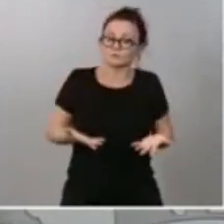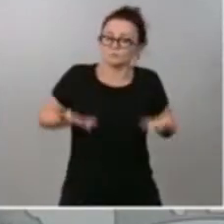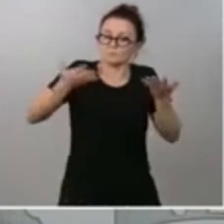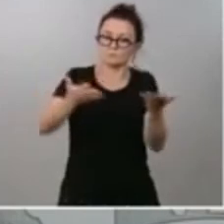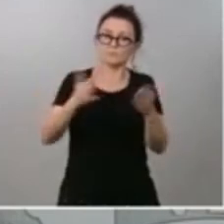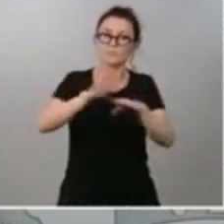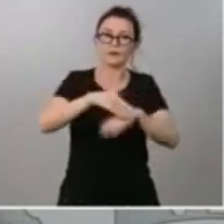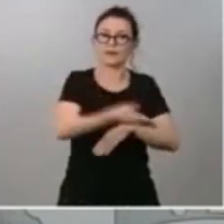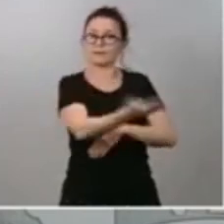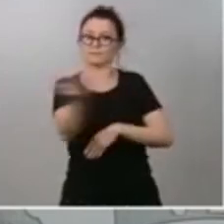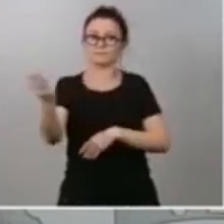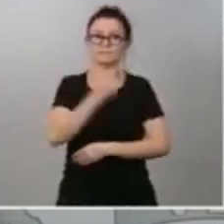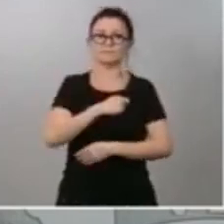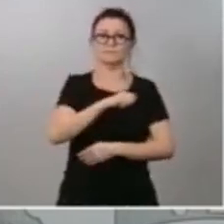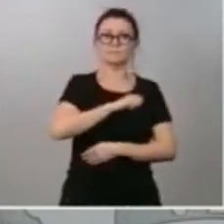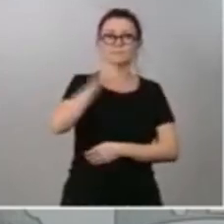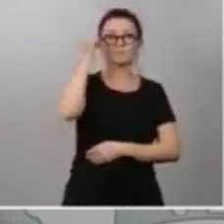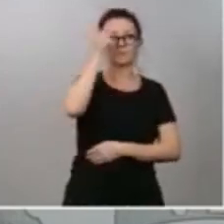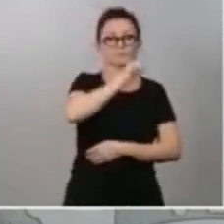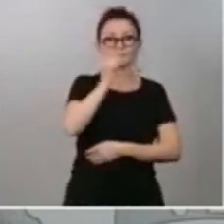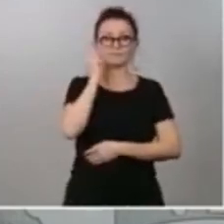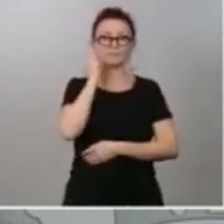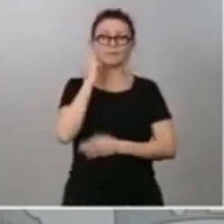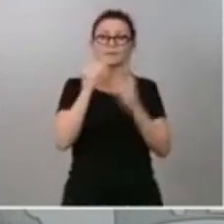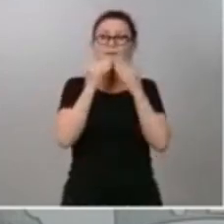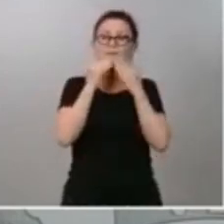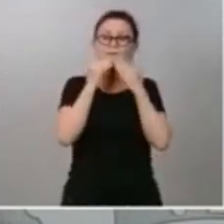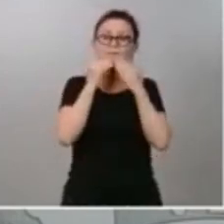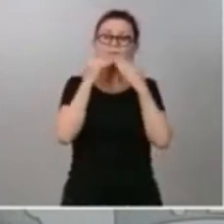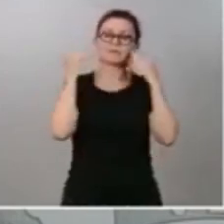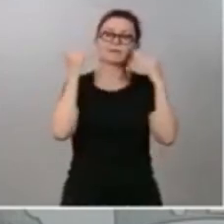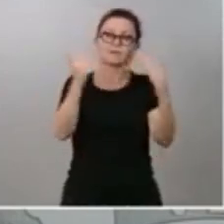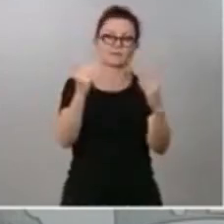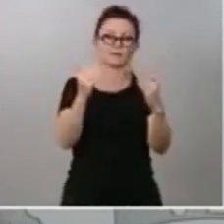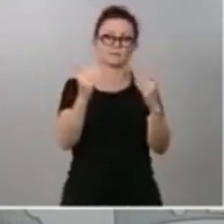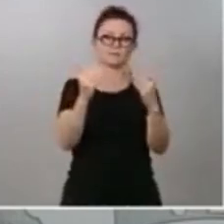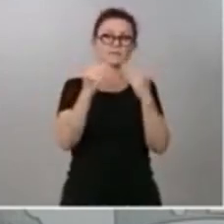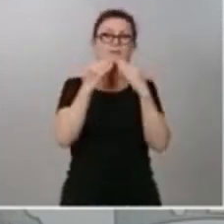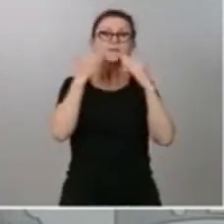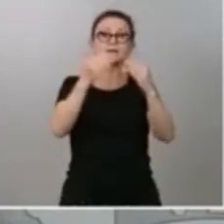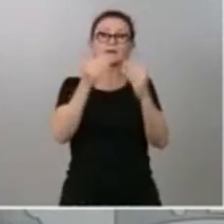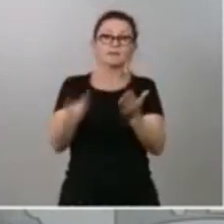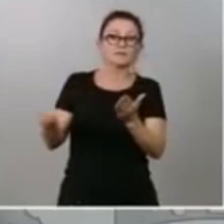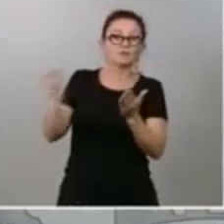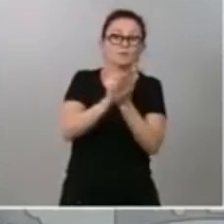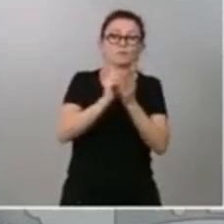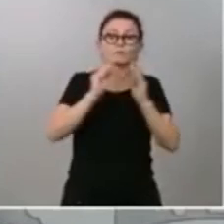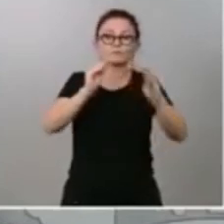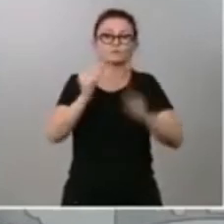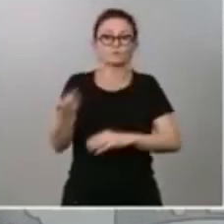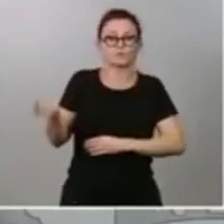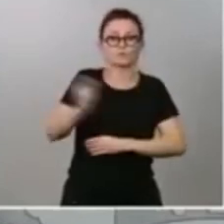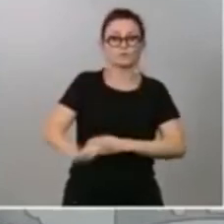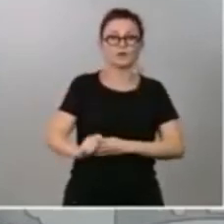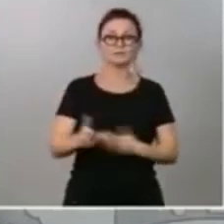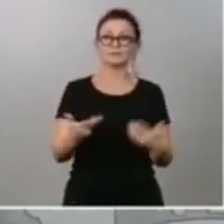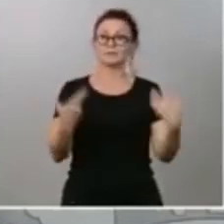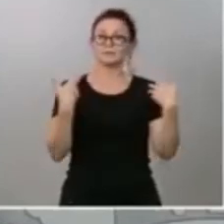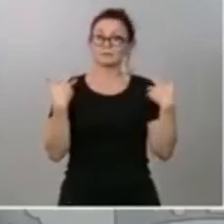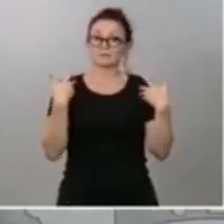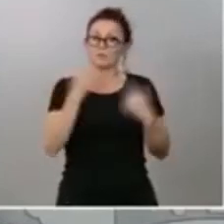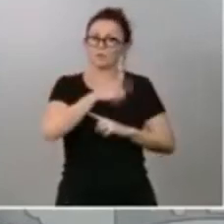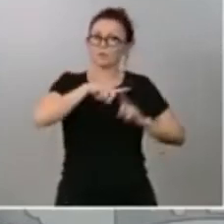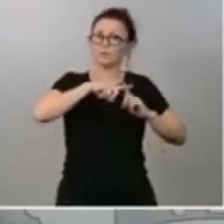españoles y españolas. Gracias, gracias una vez más por su profesionalidad, por su sacrificio y diría más por su humanidad